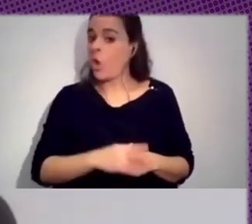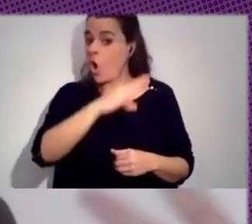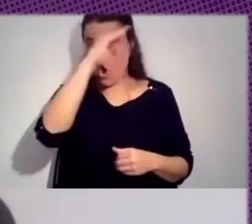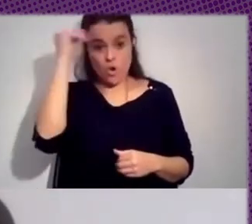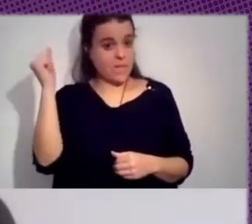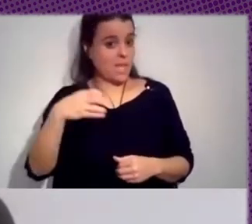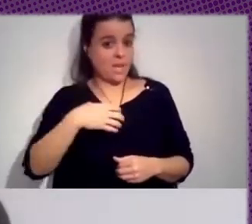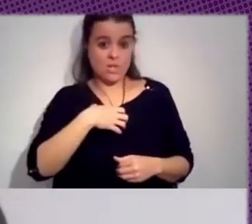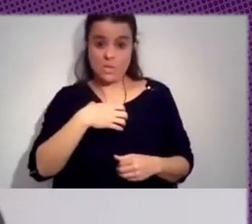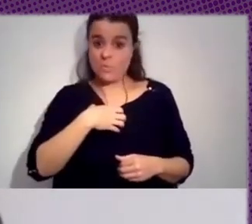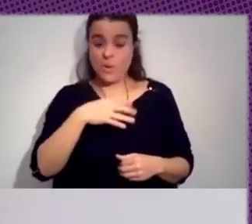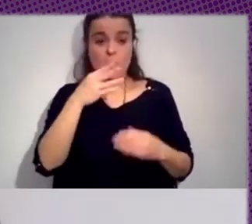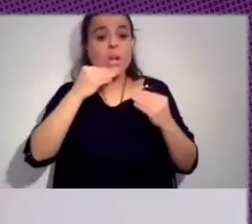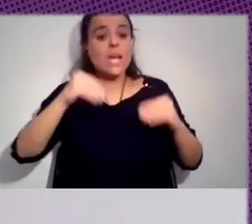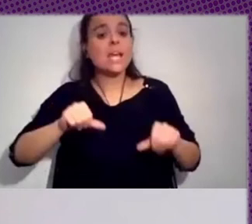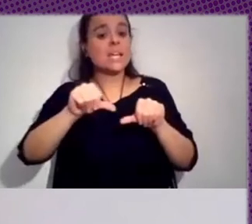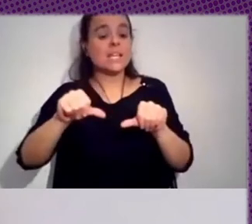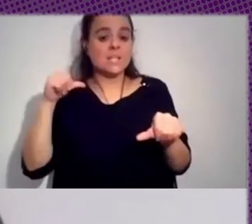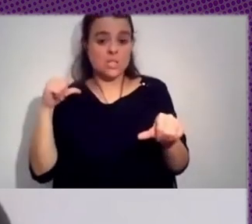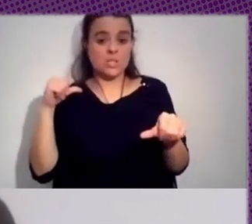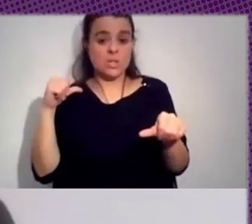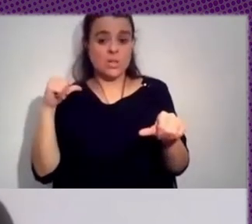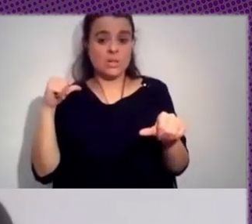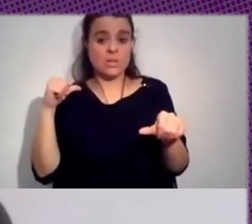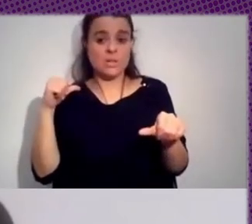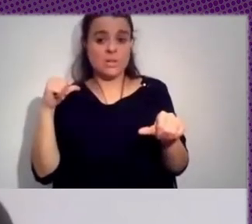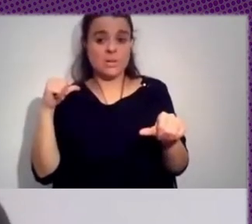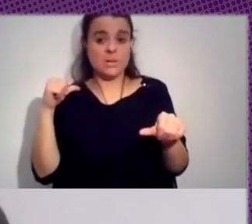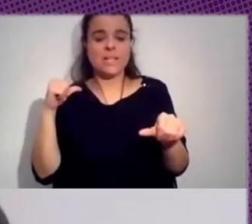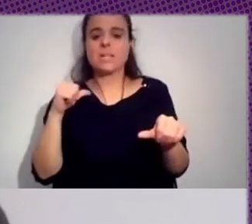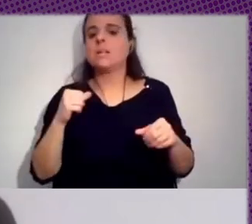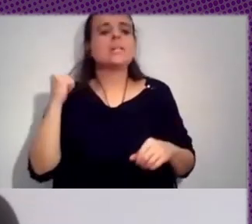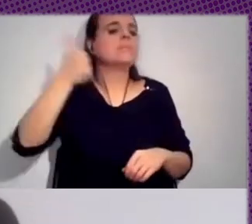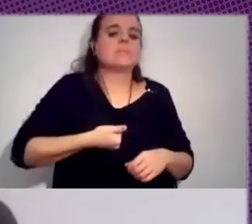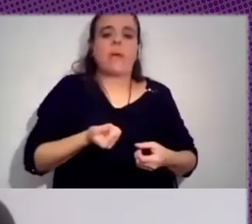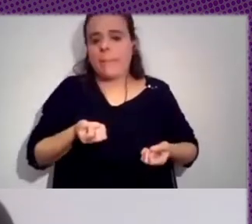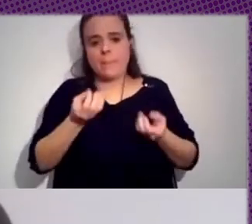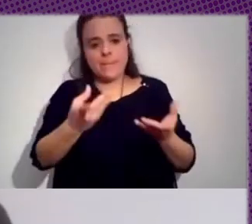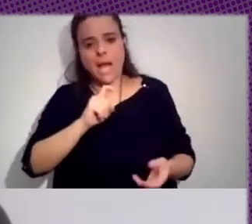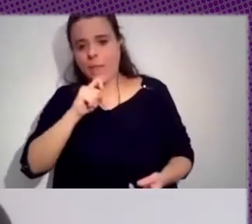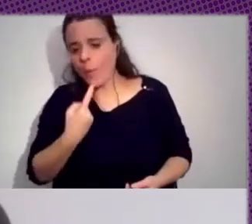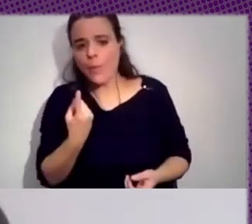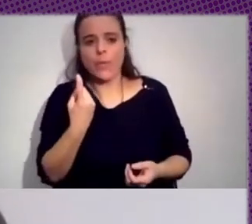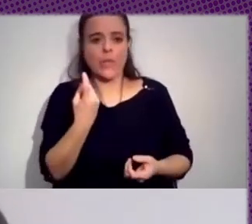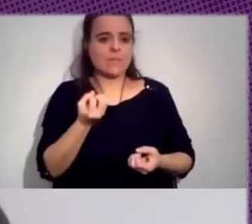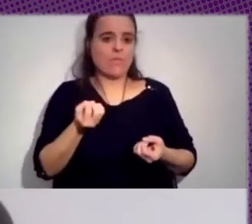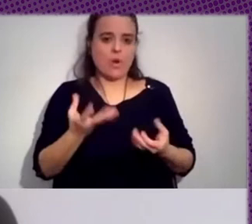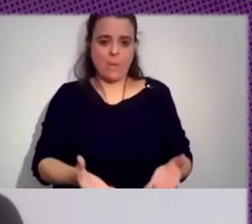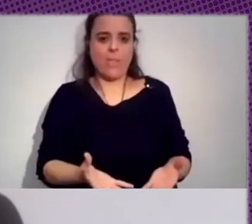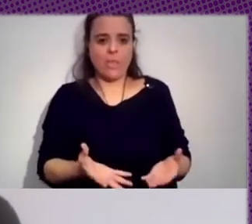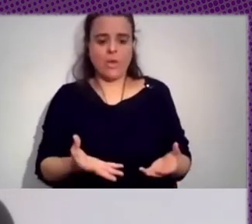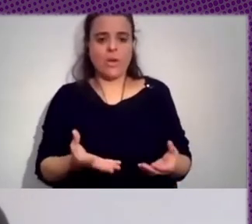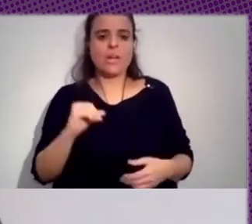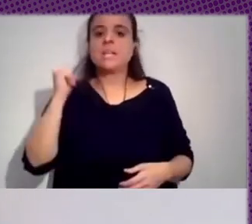algo que históricamente, como hemos hablado, que siempre había mensajes de odio, siempre había desinformación y siempre han existido trolls, ¿no? Desde el